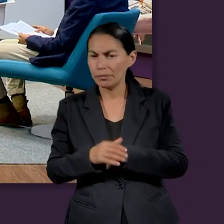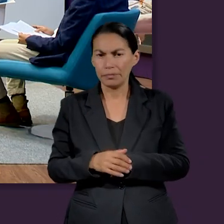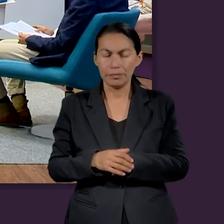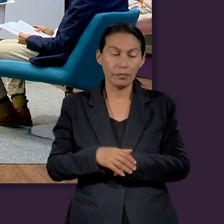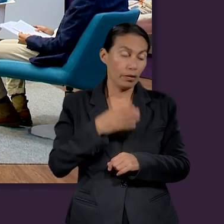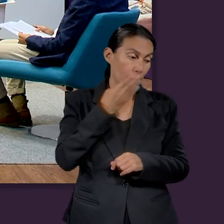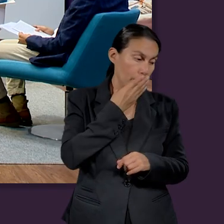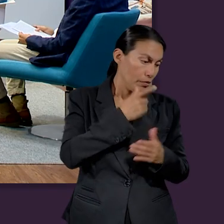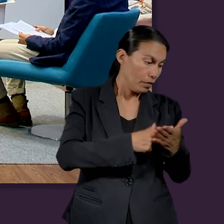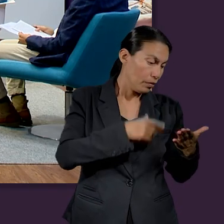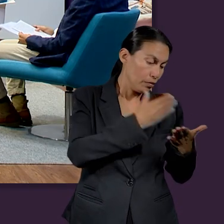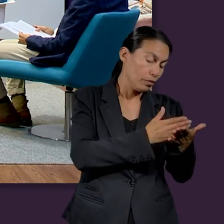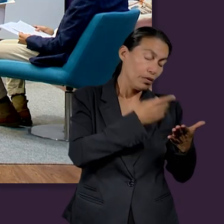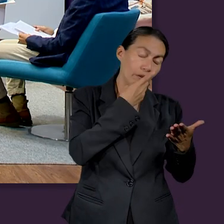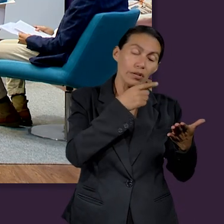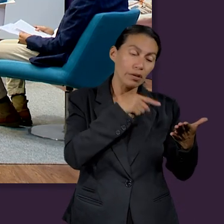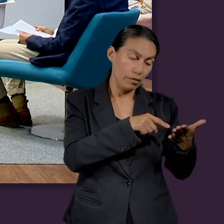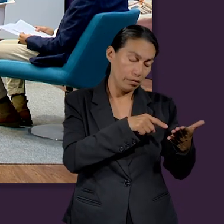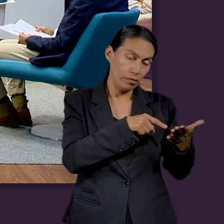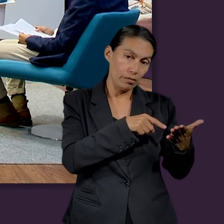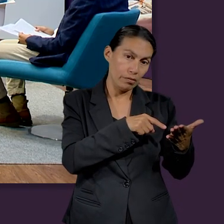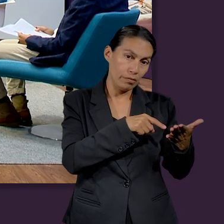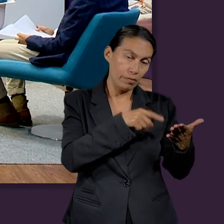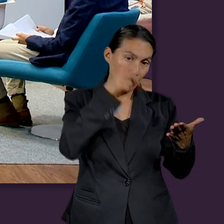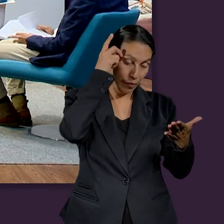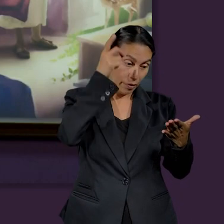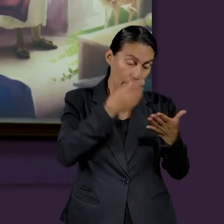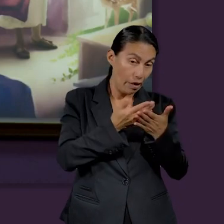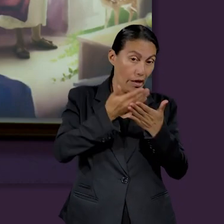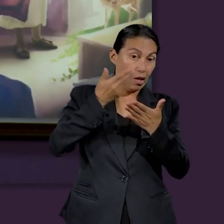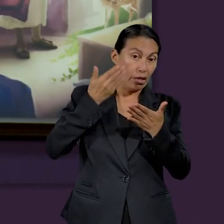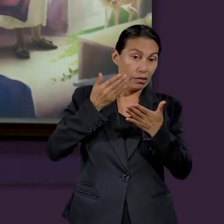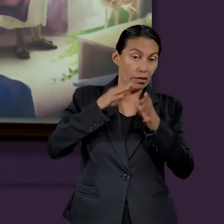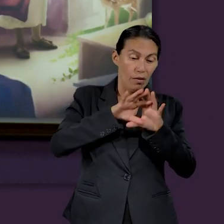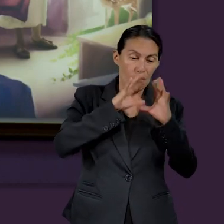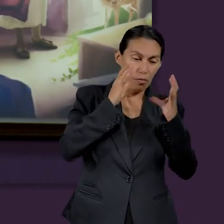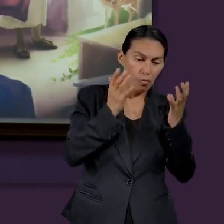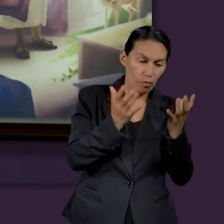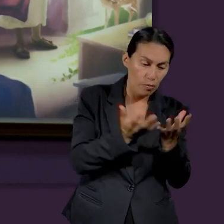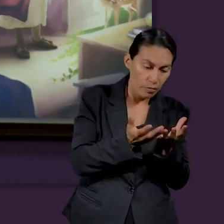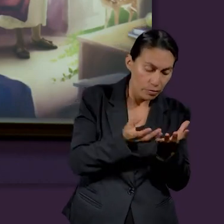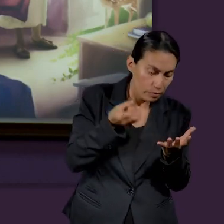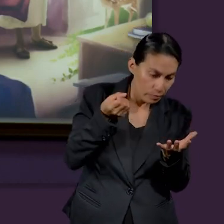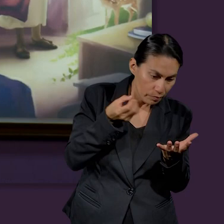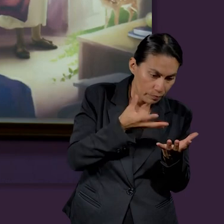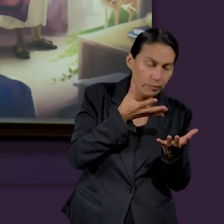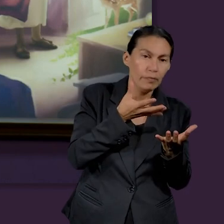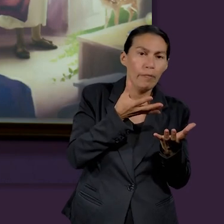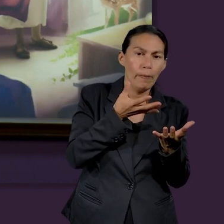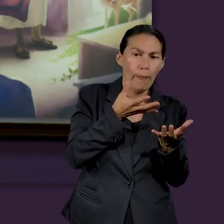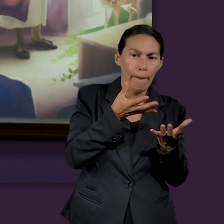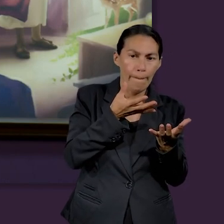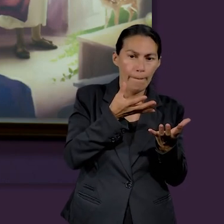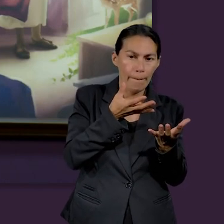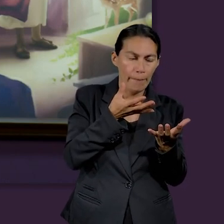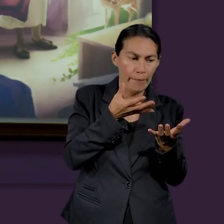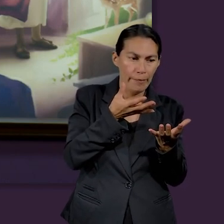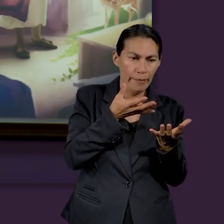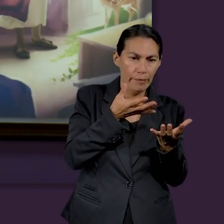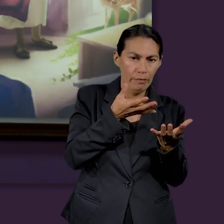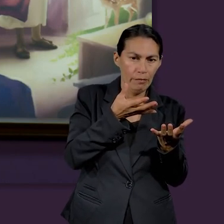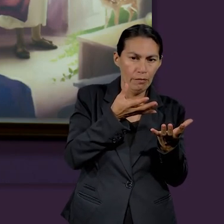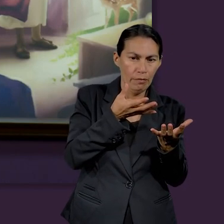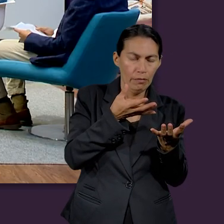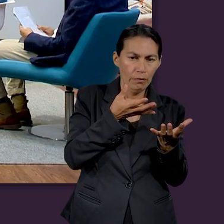Dice en la lección y la Biblia que Dios, antes de crear el mundo, empezó,